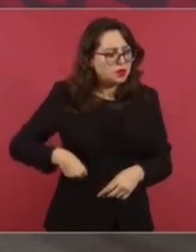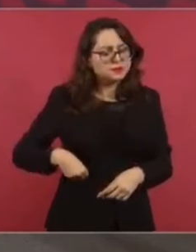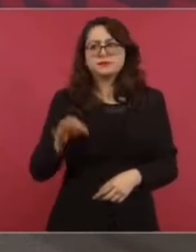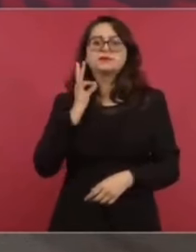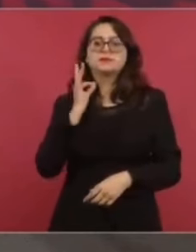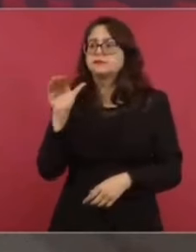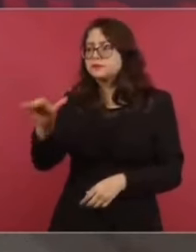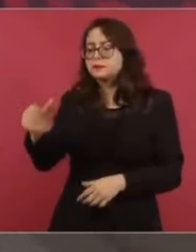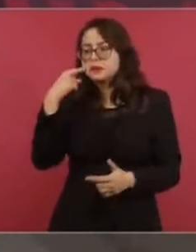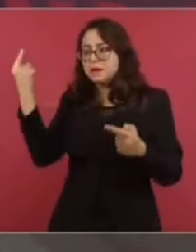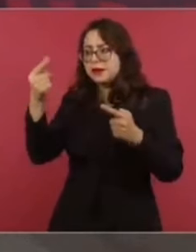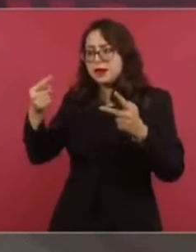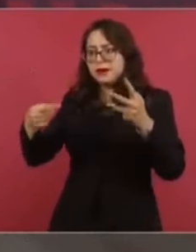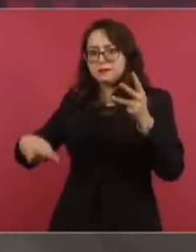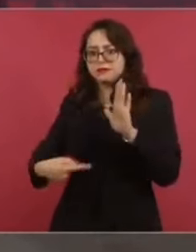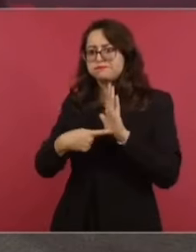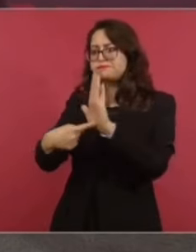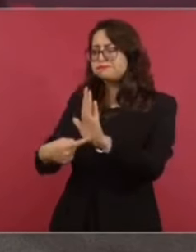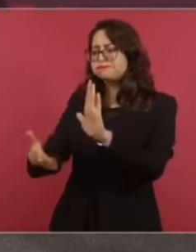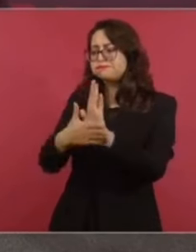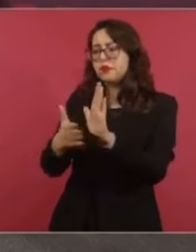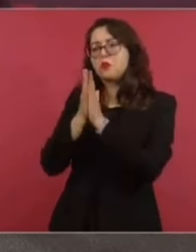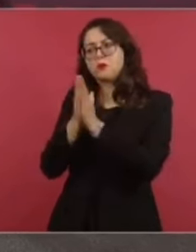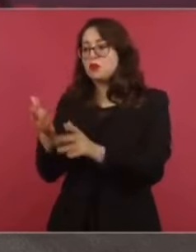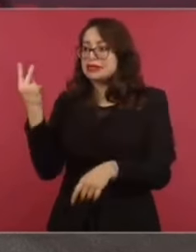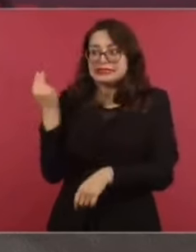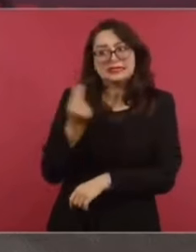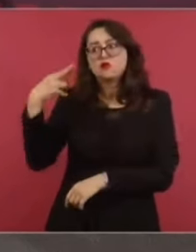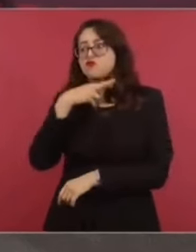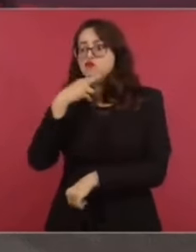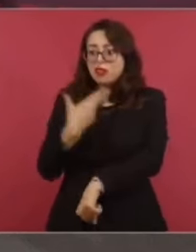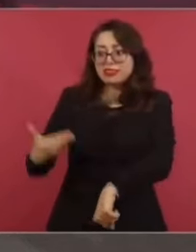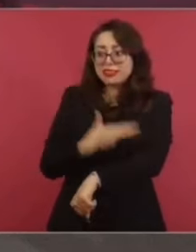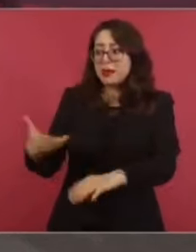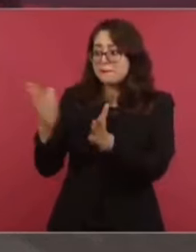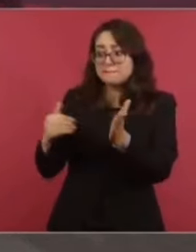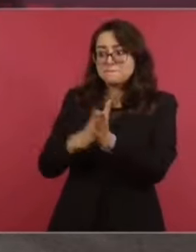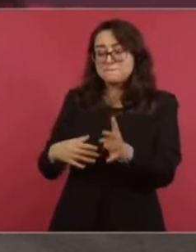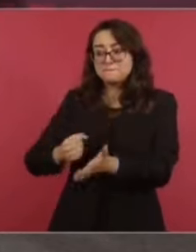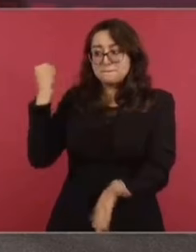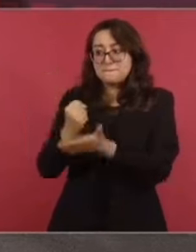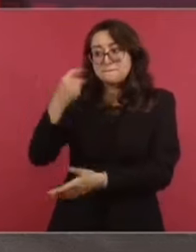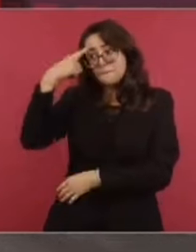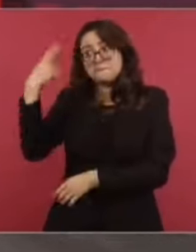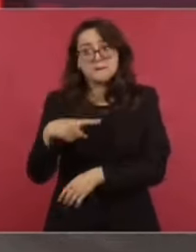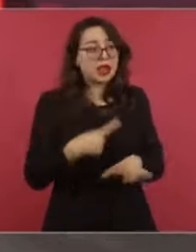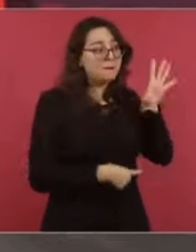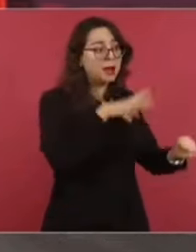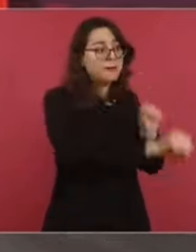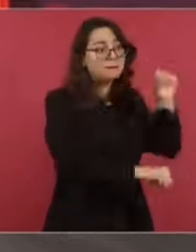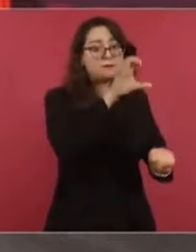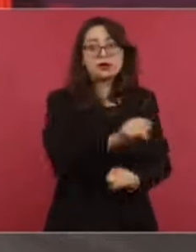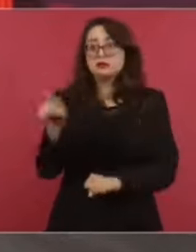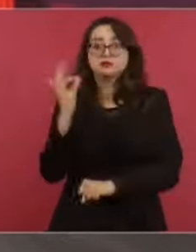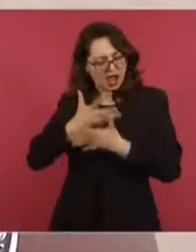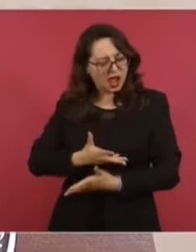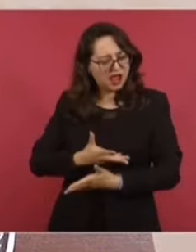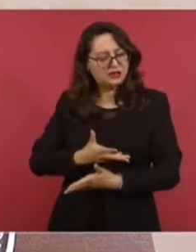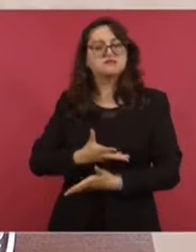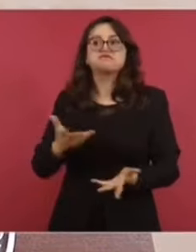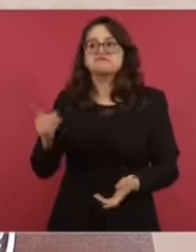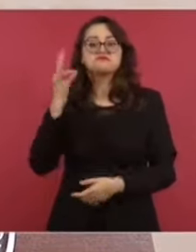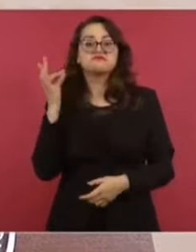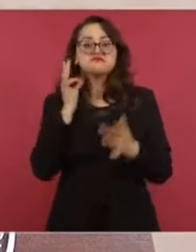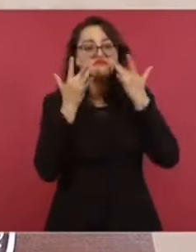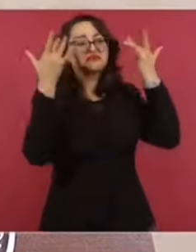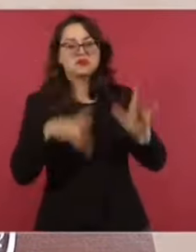procurador y de militares y de otros funcionarios de la Procuraduría de ese entonces de alto nivel, se niegan. Hay